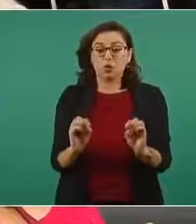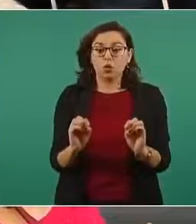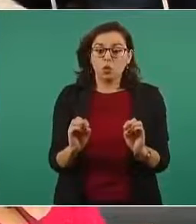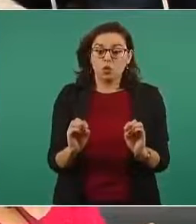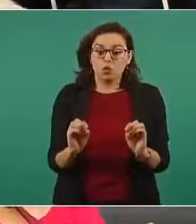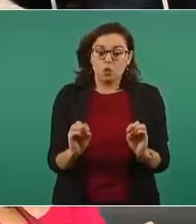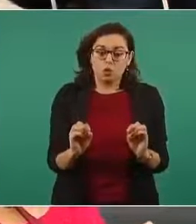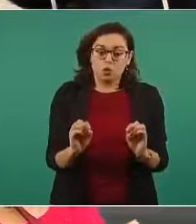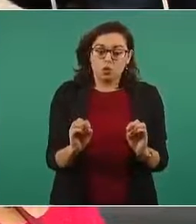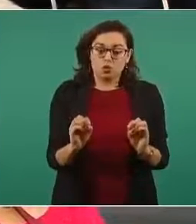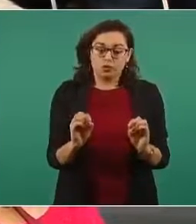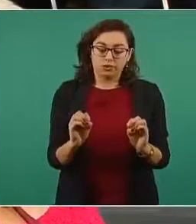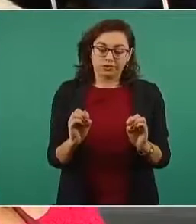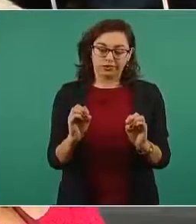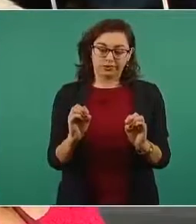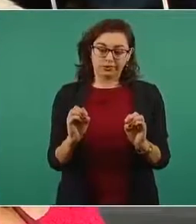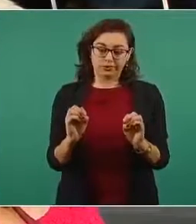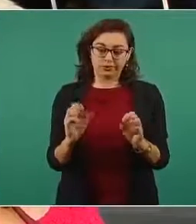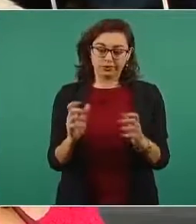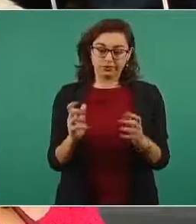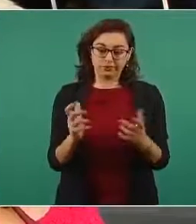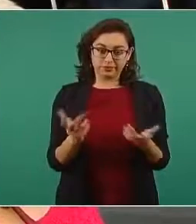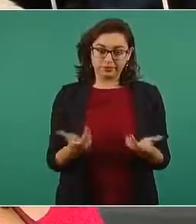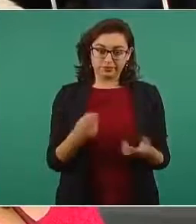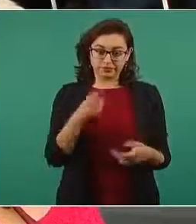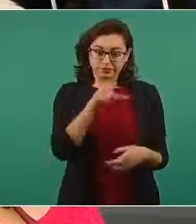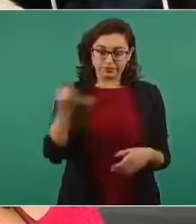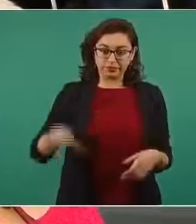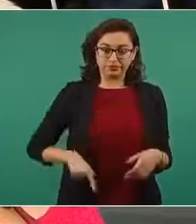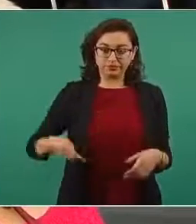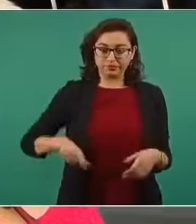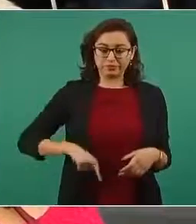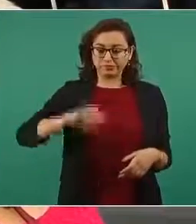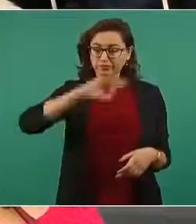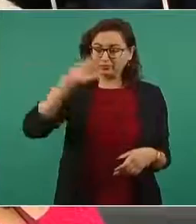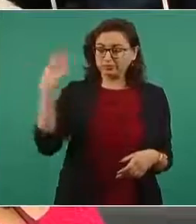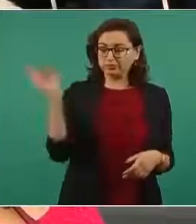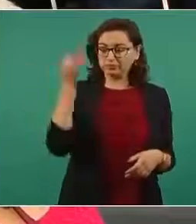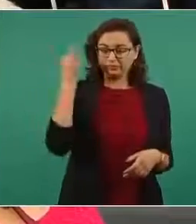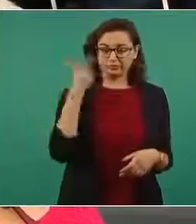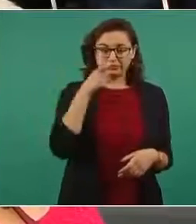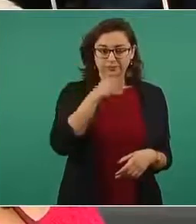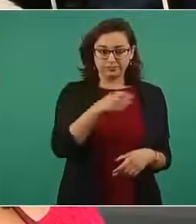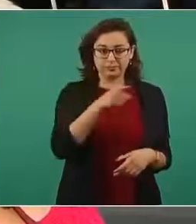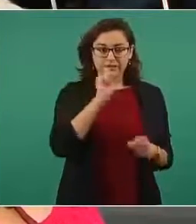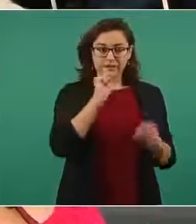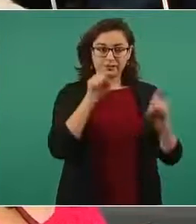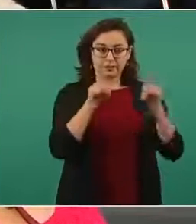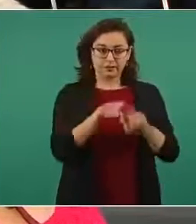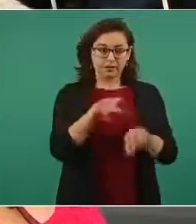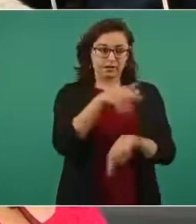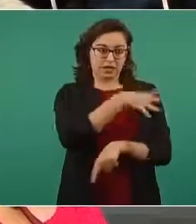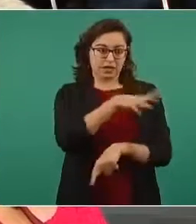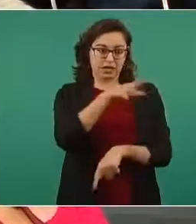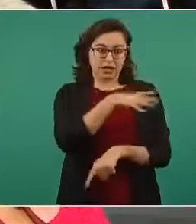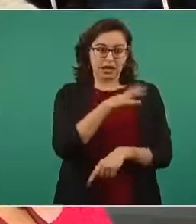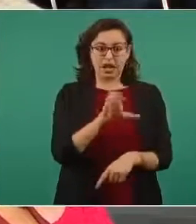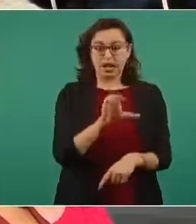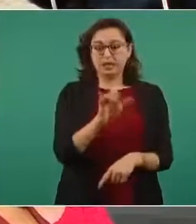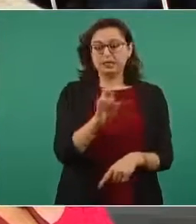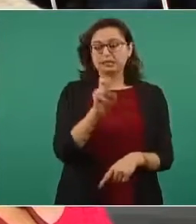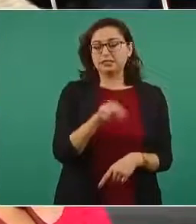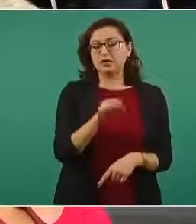que también el interés que puso el gobierno federal para que se regresara al general Cienfuegos de